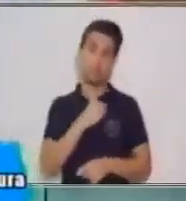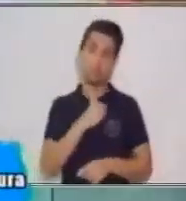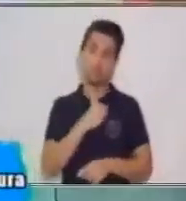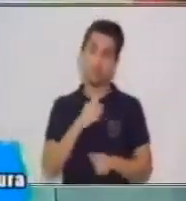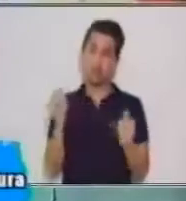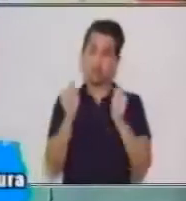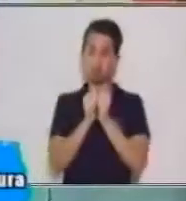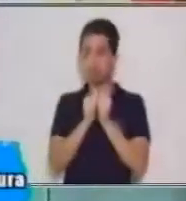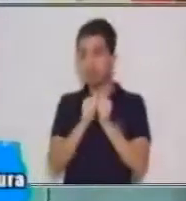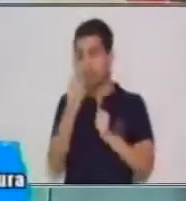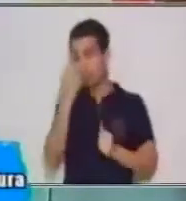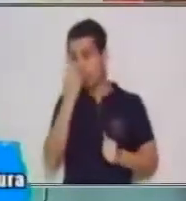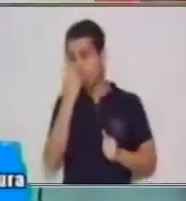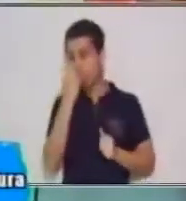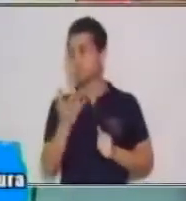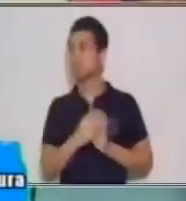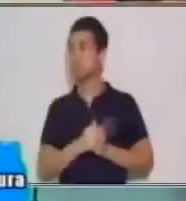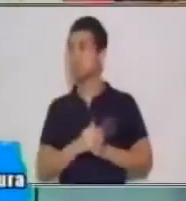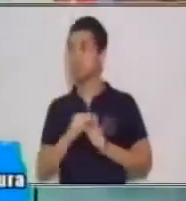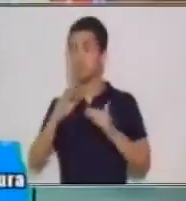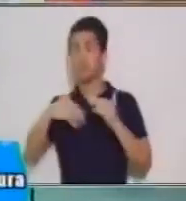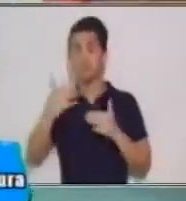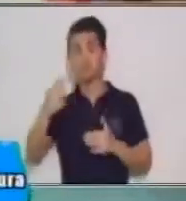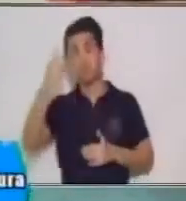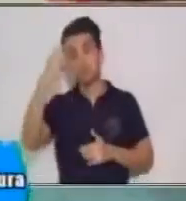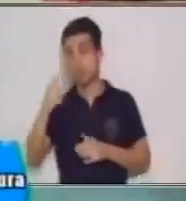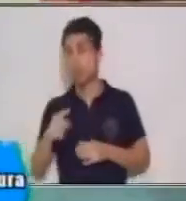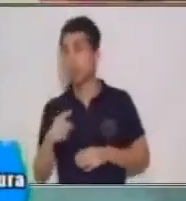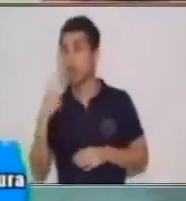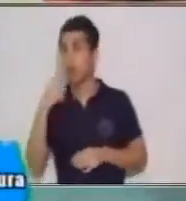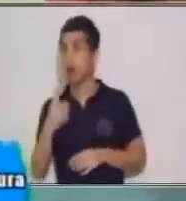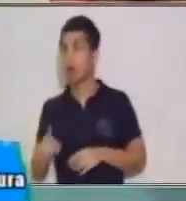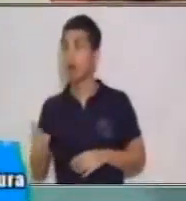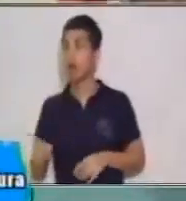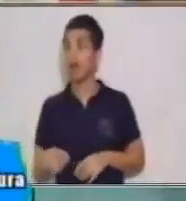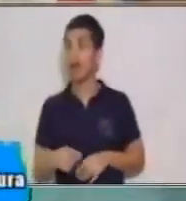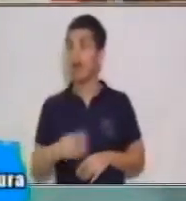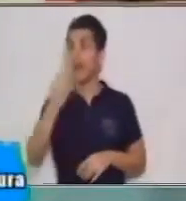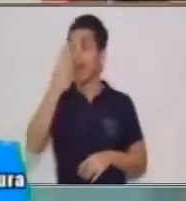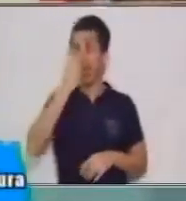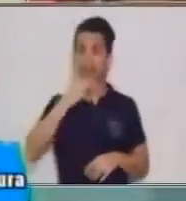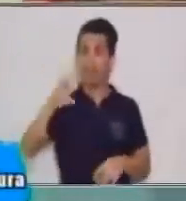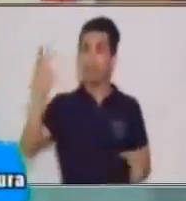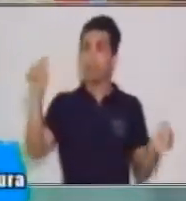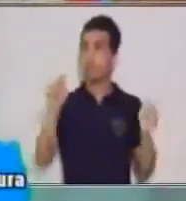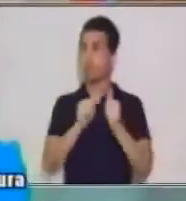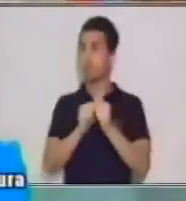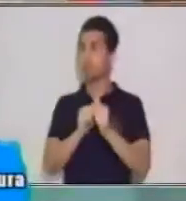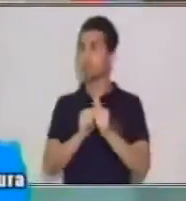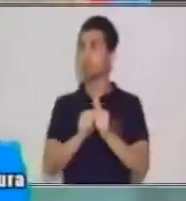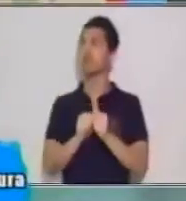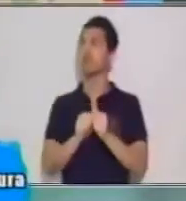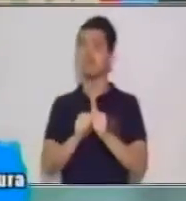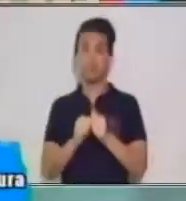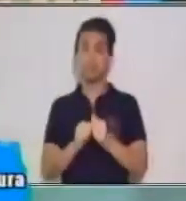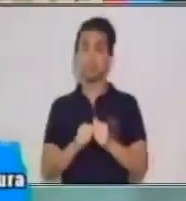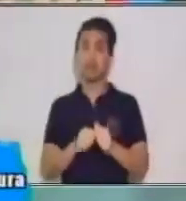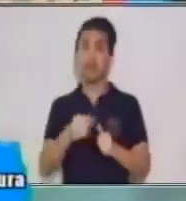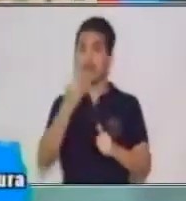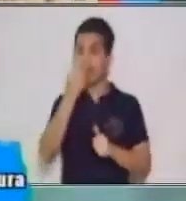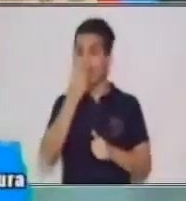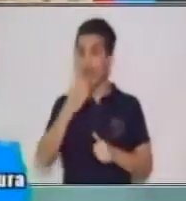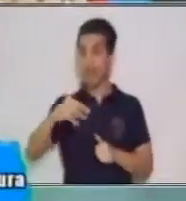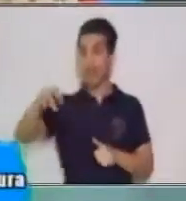De pronto, un buen día, lo pusieron en el show de los elefantes, en la cima de la torre de elefantes.